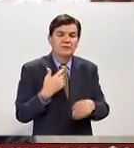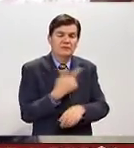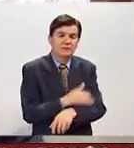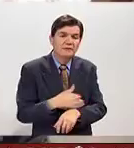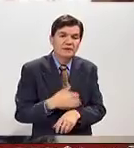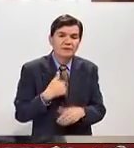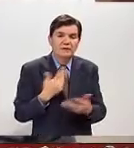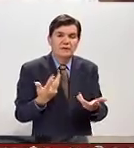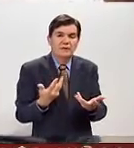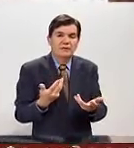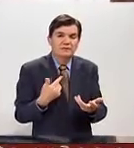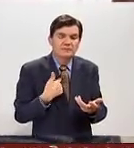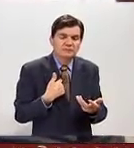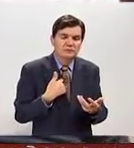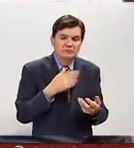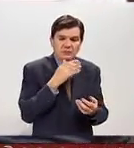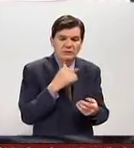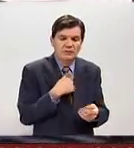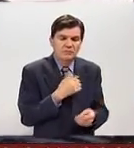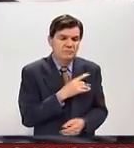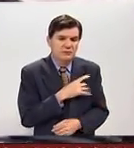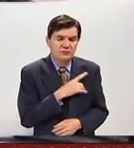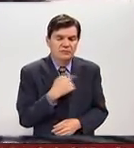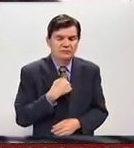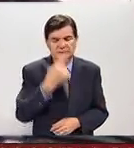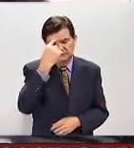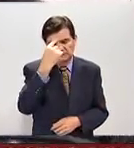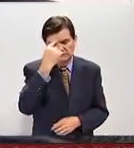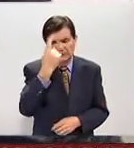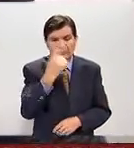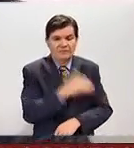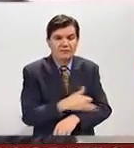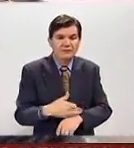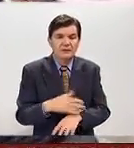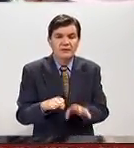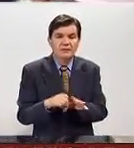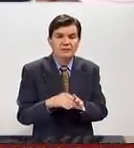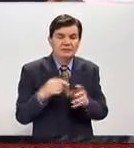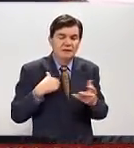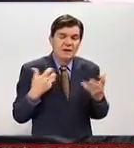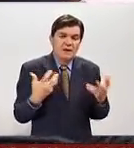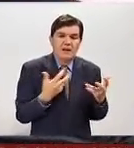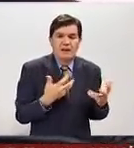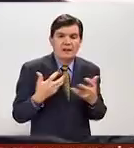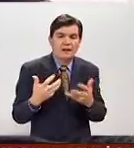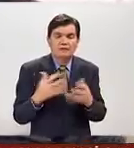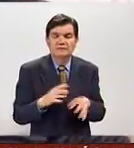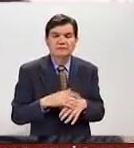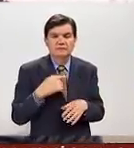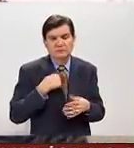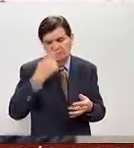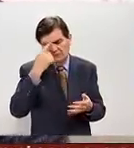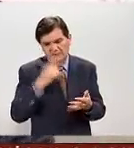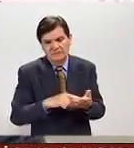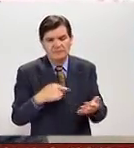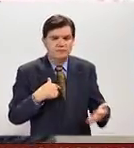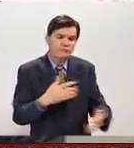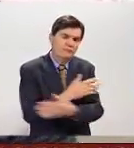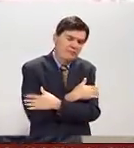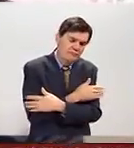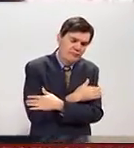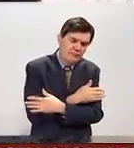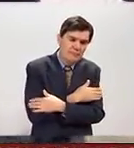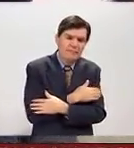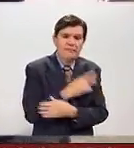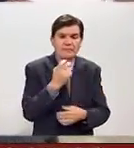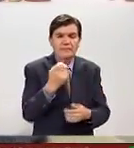familia. Yo no tenía miedo. Más bien mi familia estaba desesperada. Yo creo que la cogí, la abracé y ahí